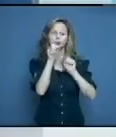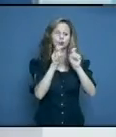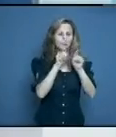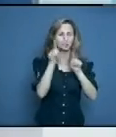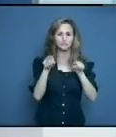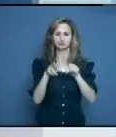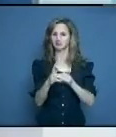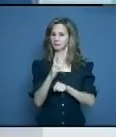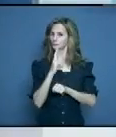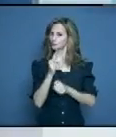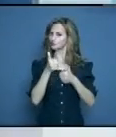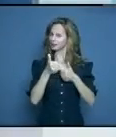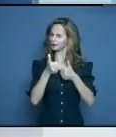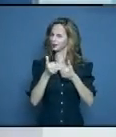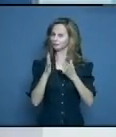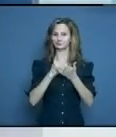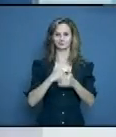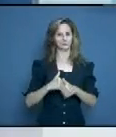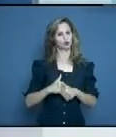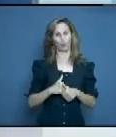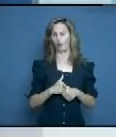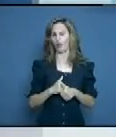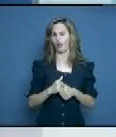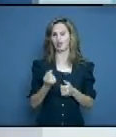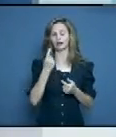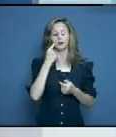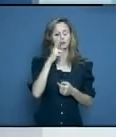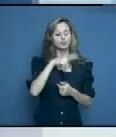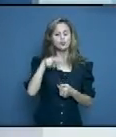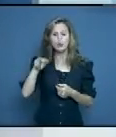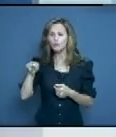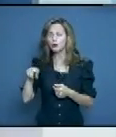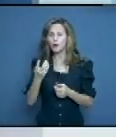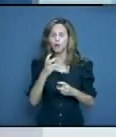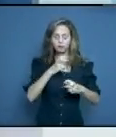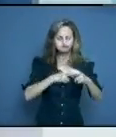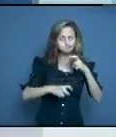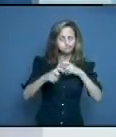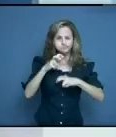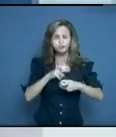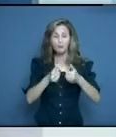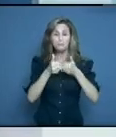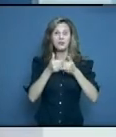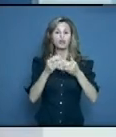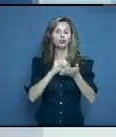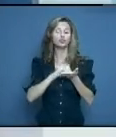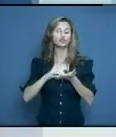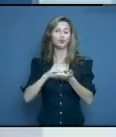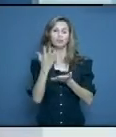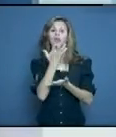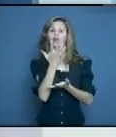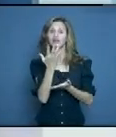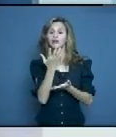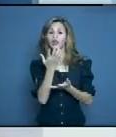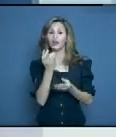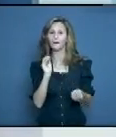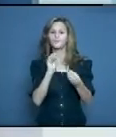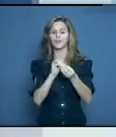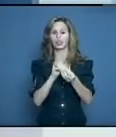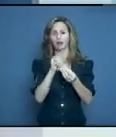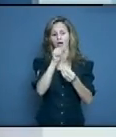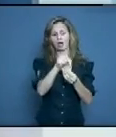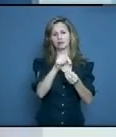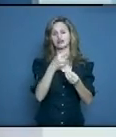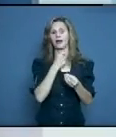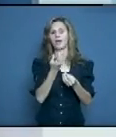casos, que hay que reencuestar a la familia para buscar de dónde es, porque ese sin fuente es un individuo que no sabe quién lo infectó y se ve que hay